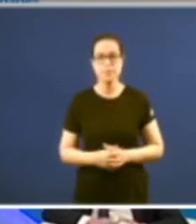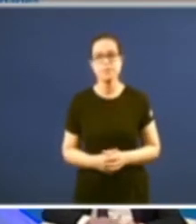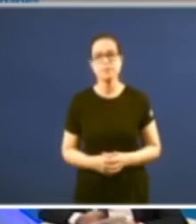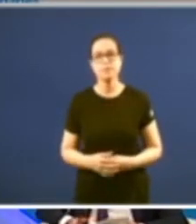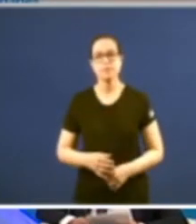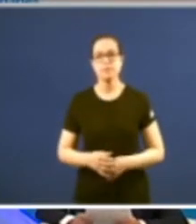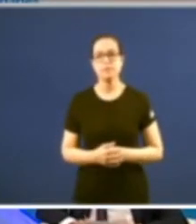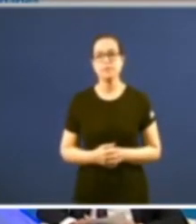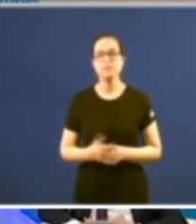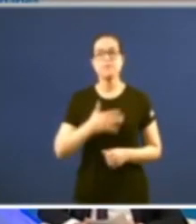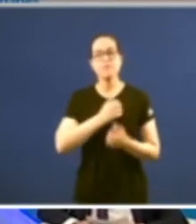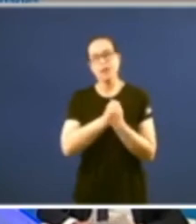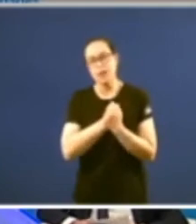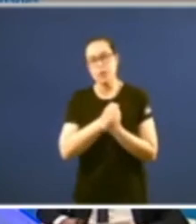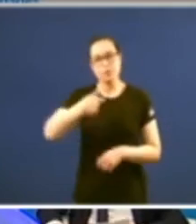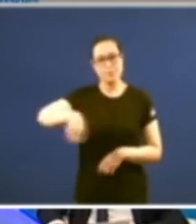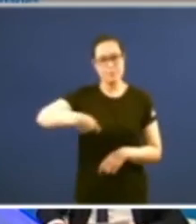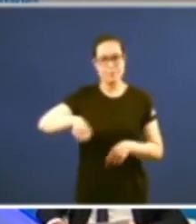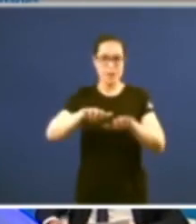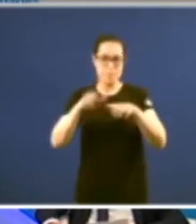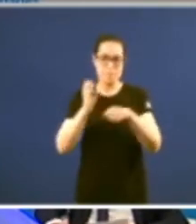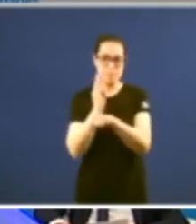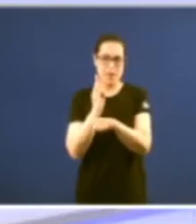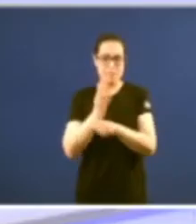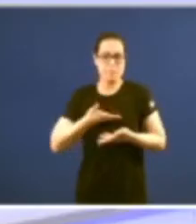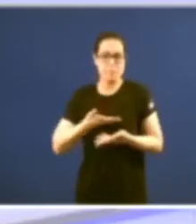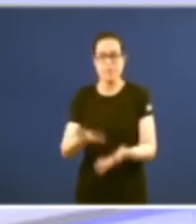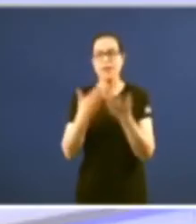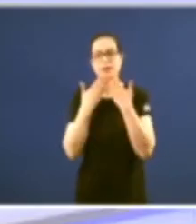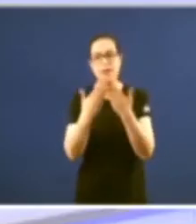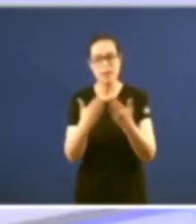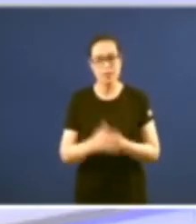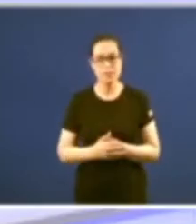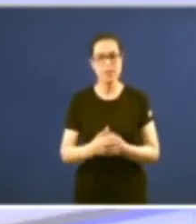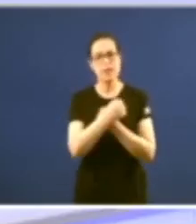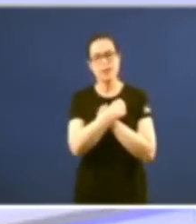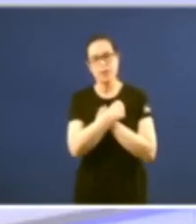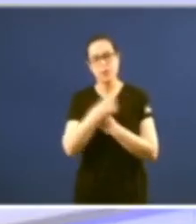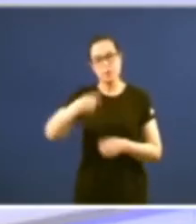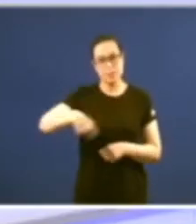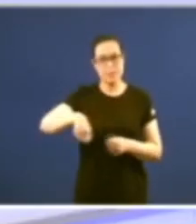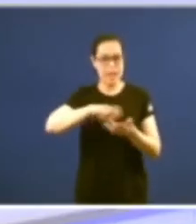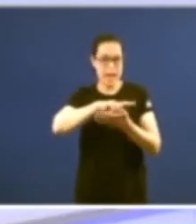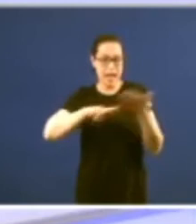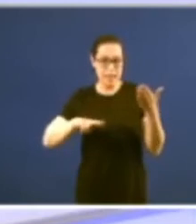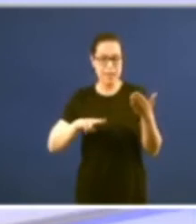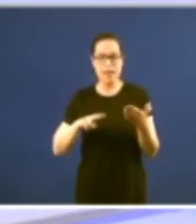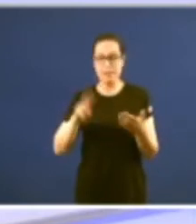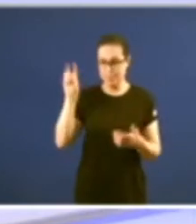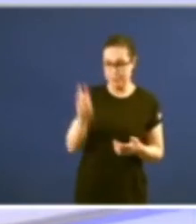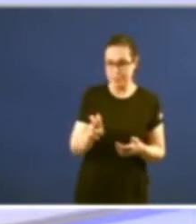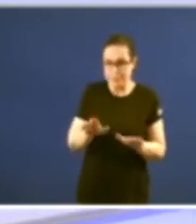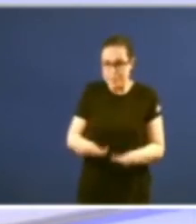querido presidente do Parlamento moitas grazas pola invitación querido presidente de Galicia gracias por honrarnos coa súa presenza